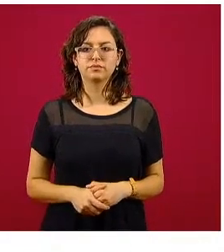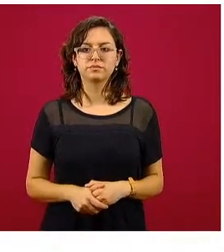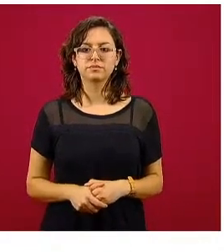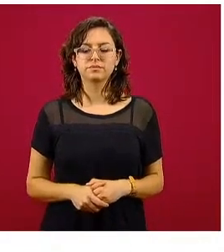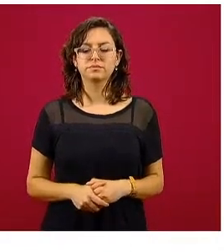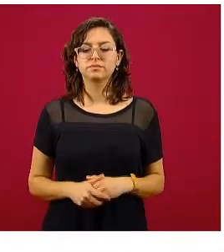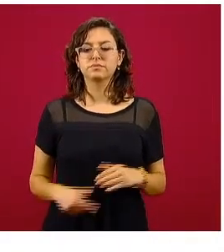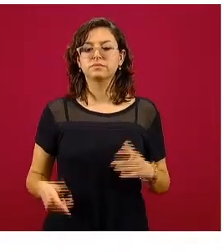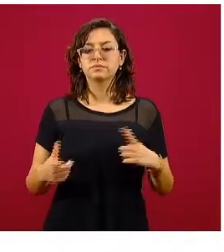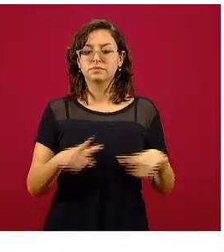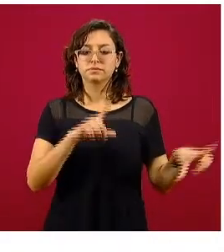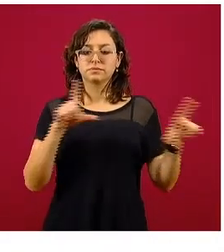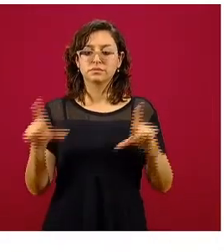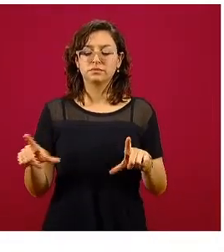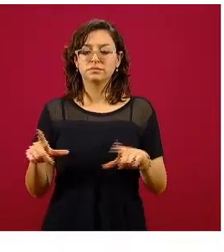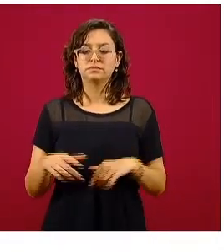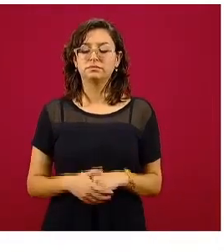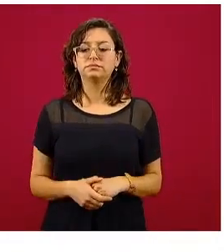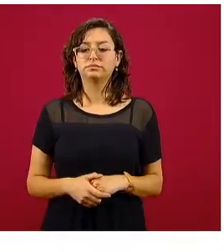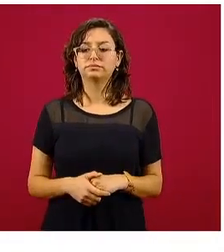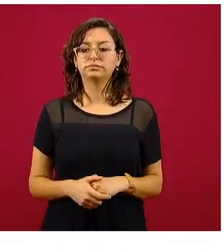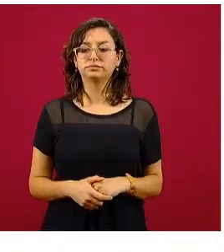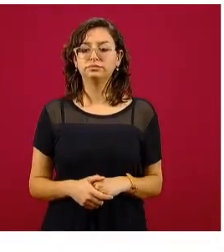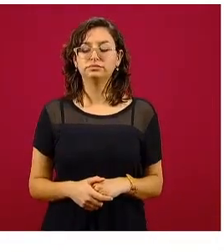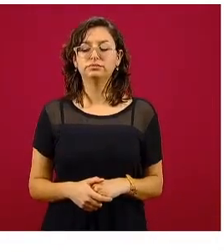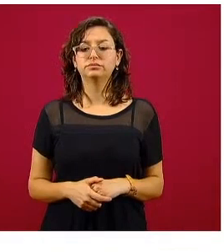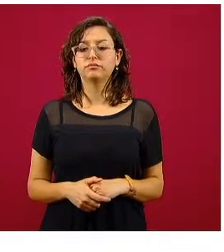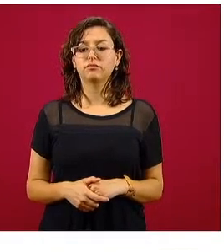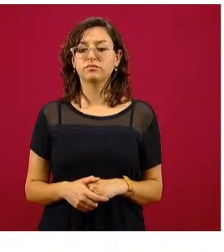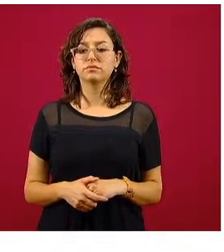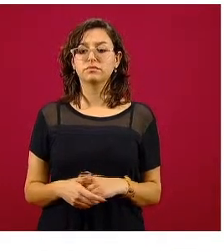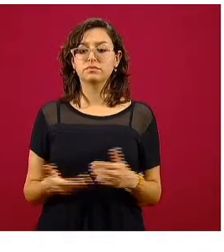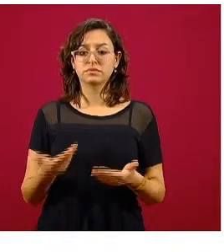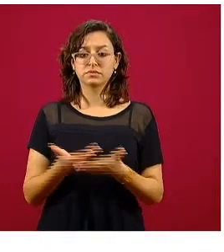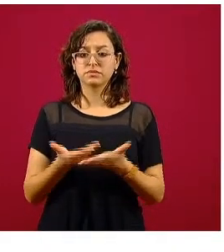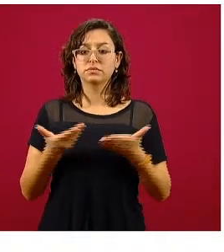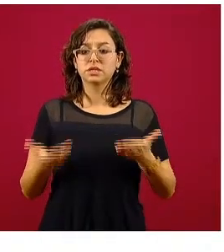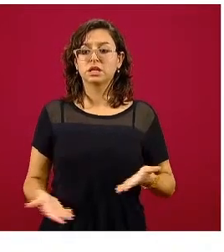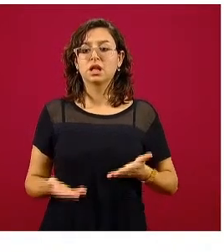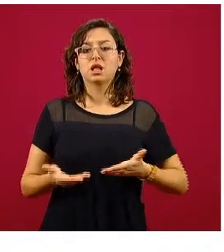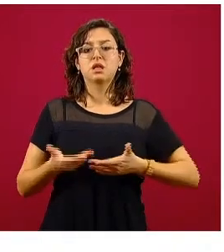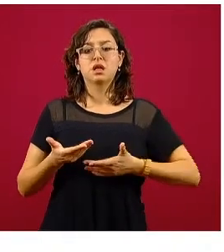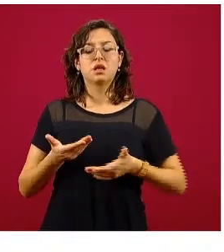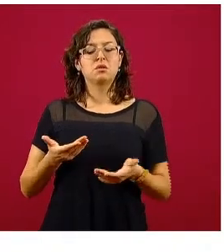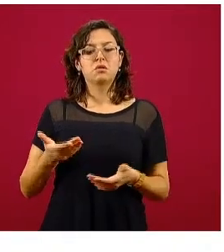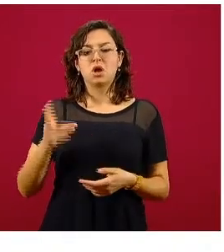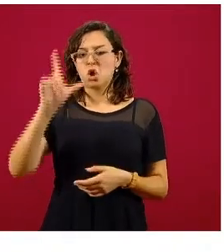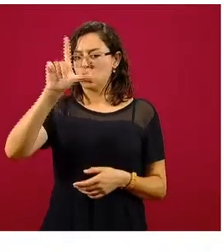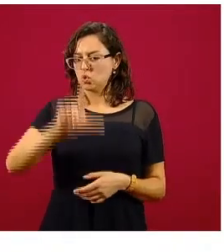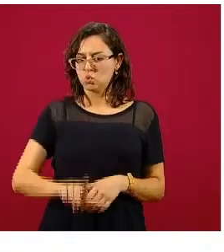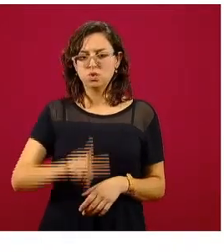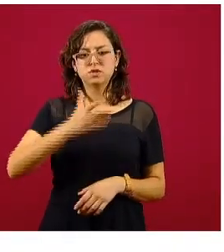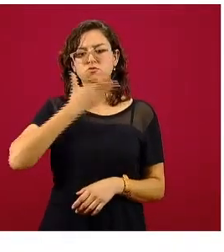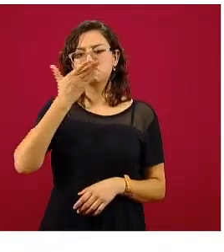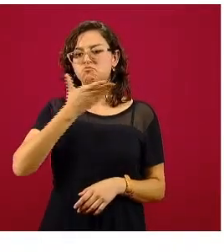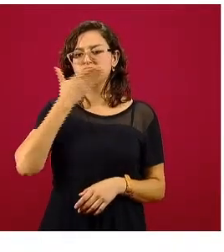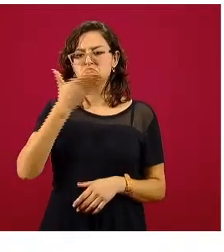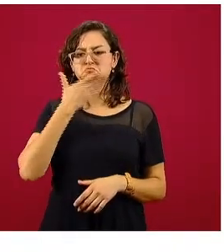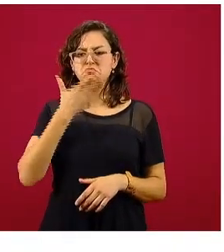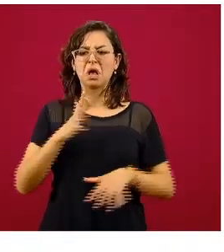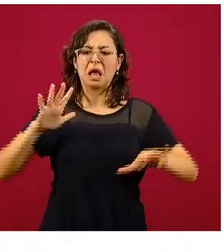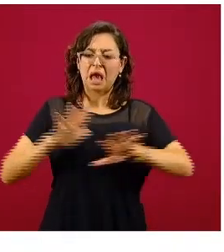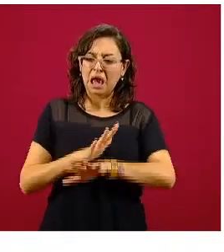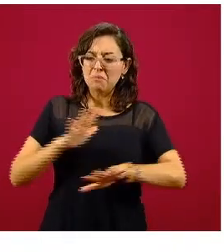En el último grupo de diapositivas, son las actualizaciones que presentamos los días lunes, dado que no tienen una